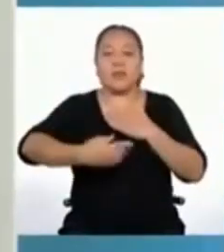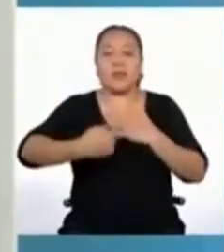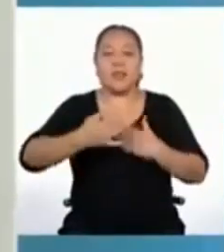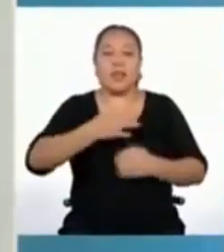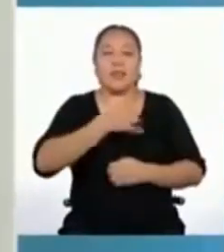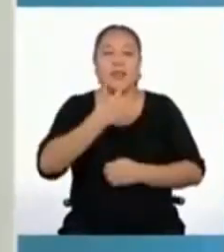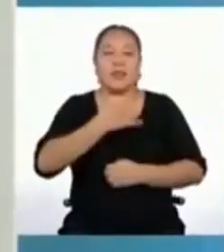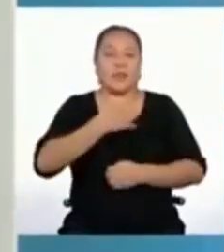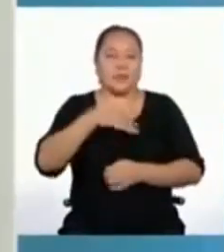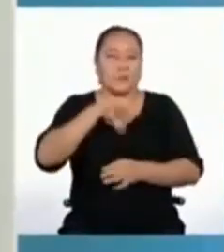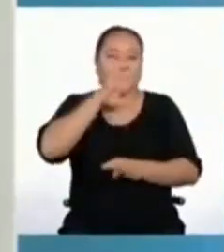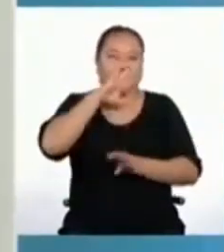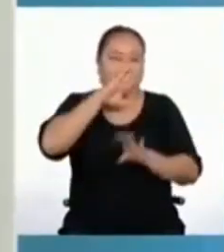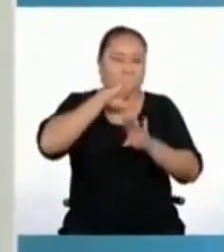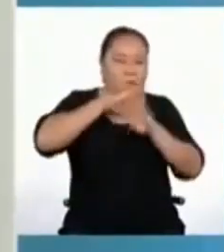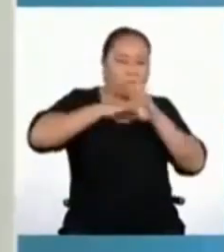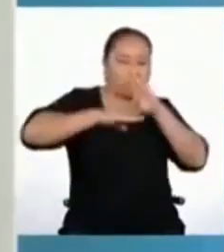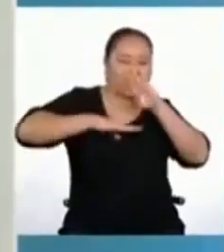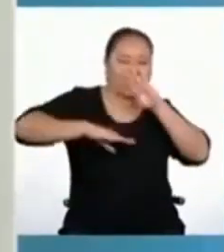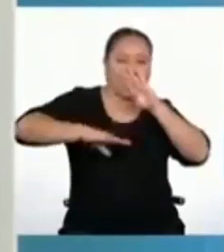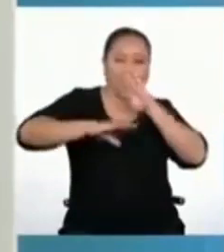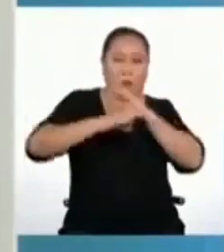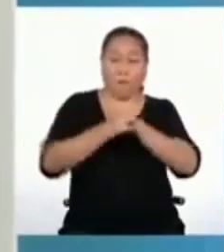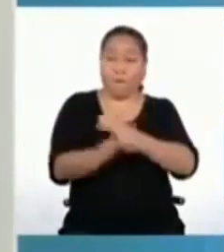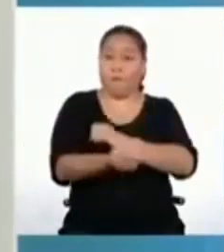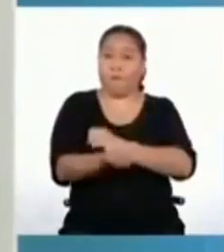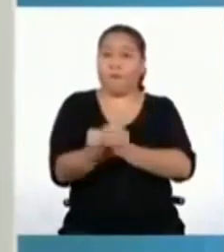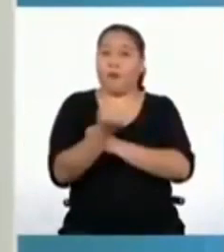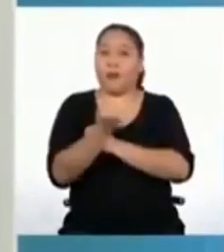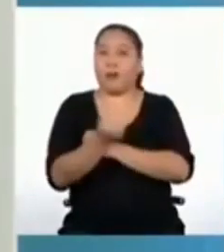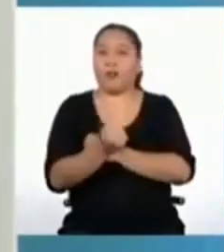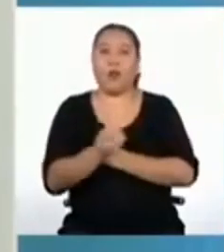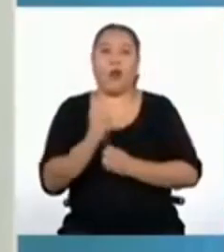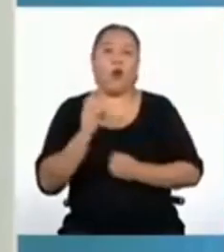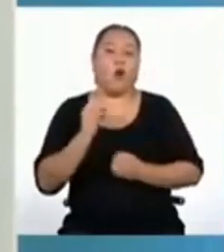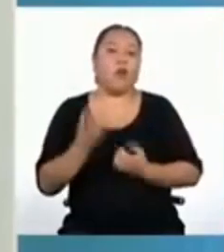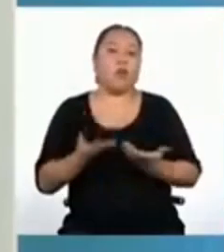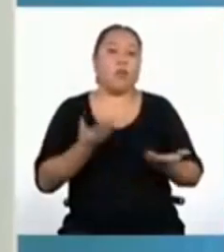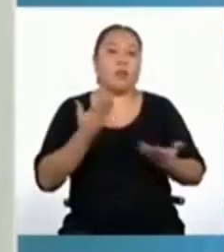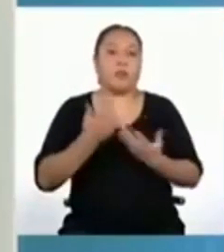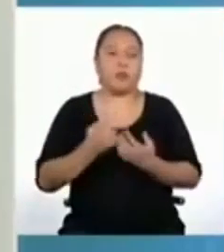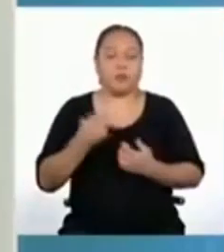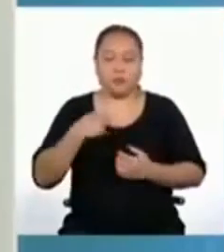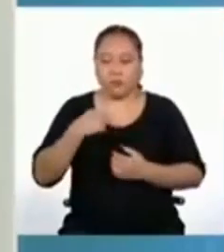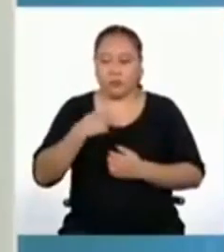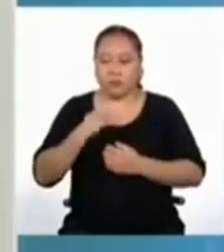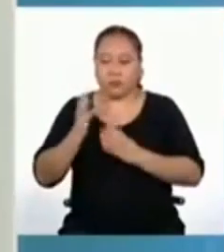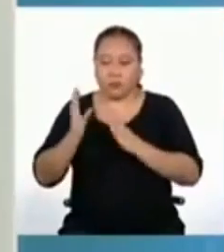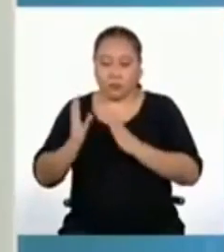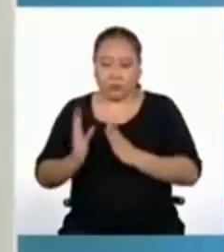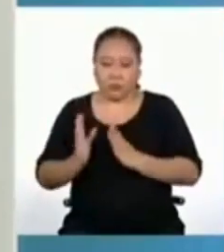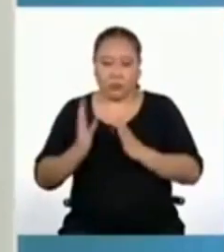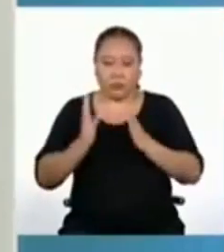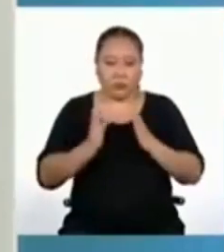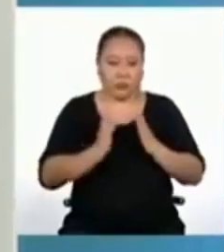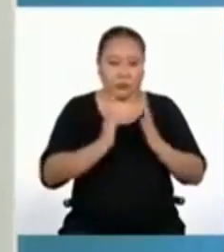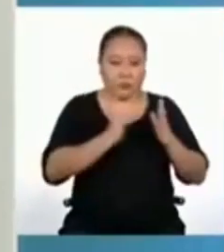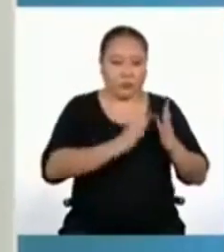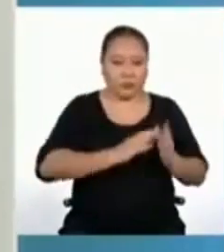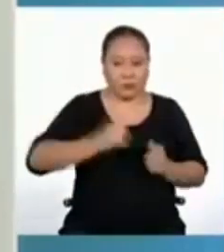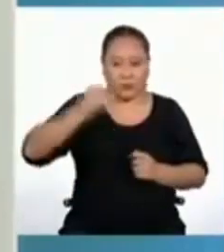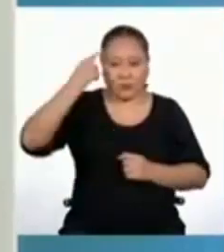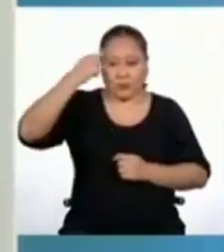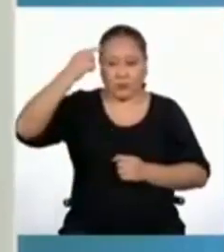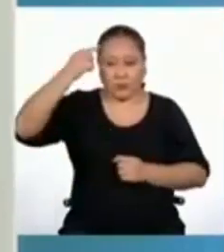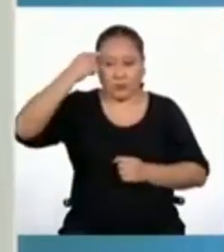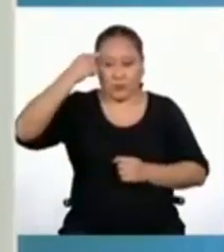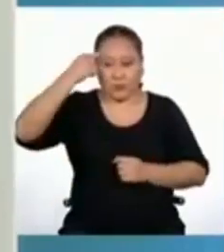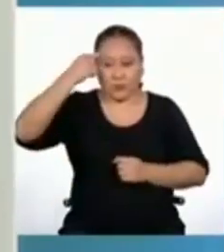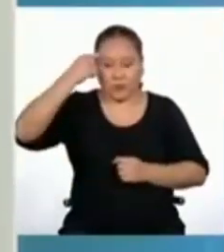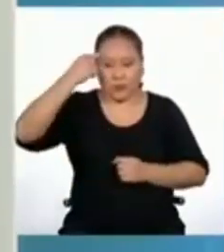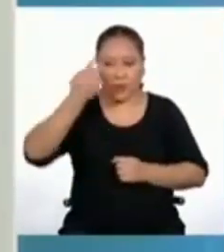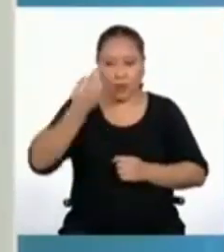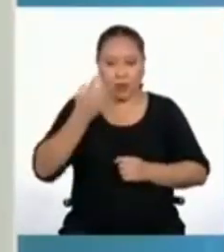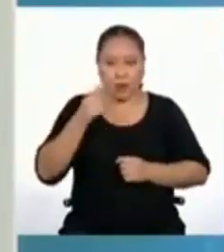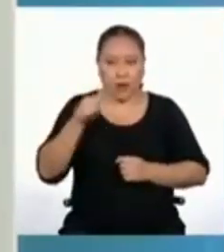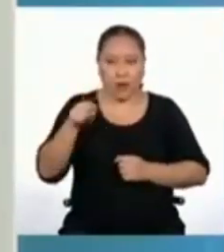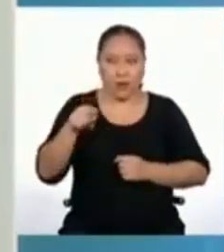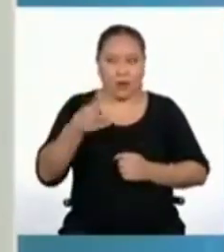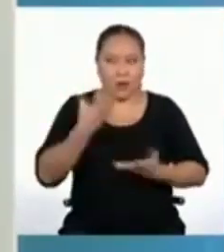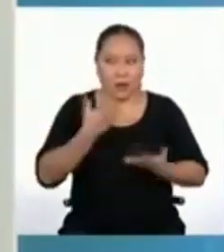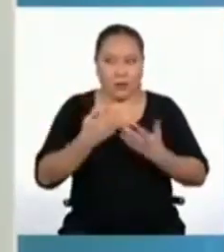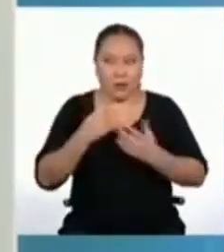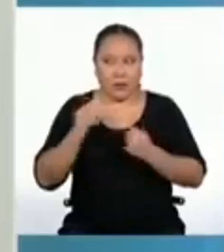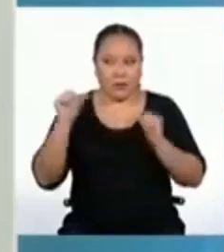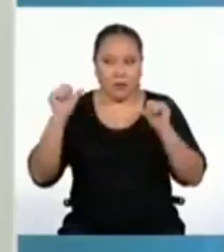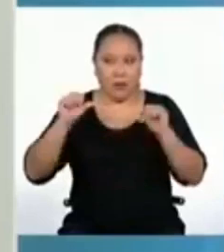frustración intensa o cuando uno se prepara porque piensa que algo malo va a